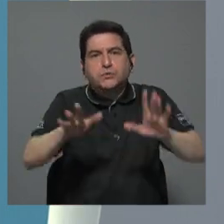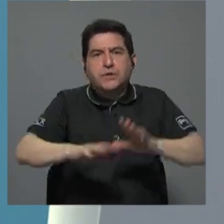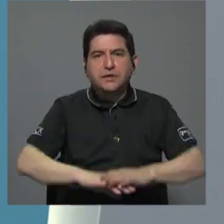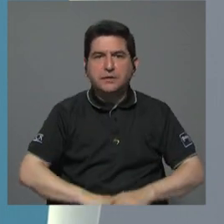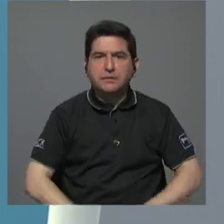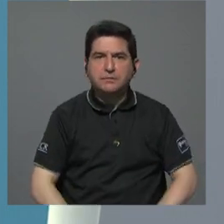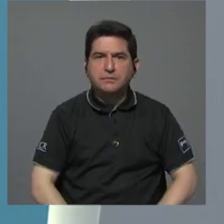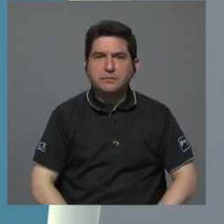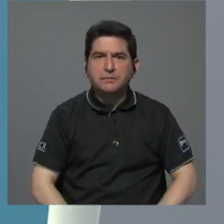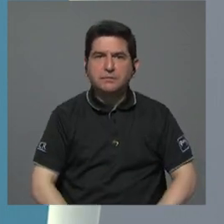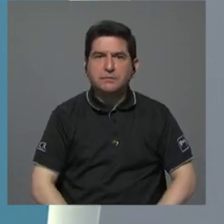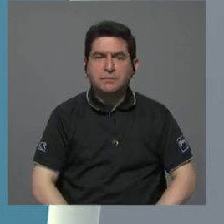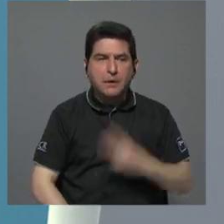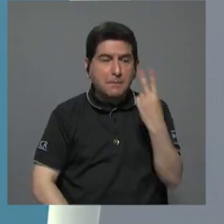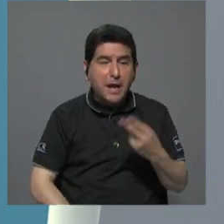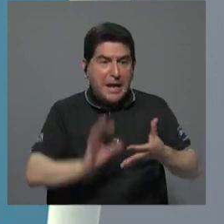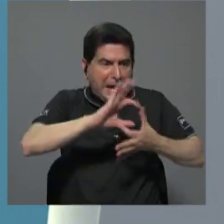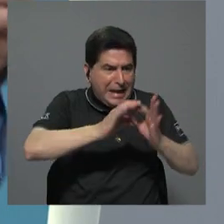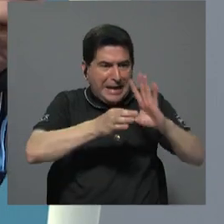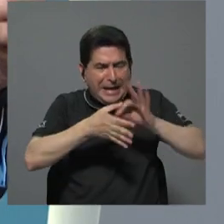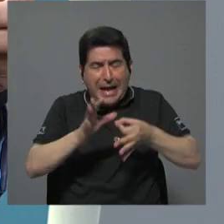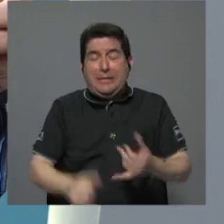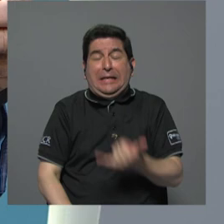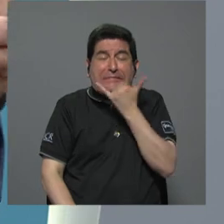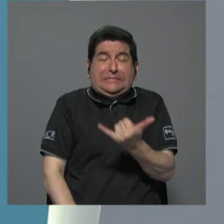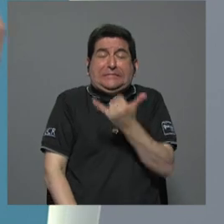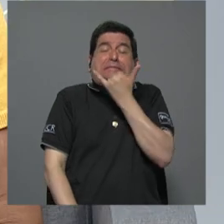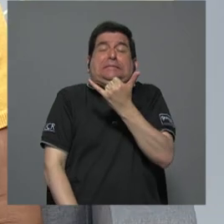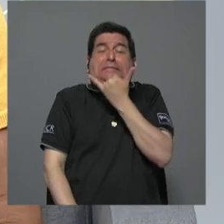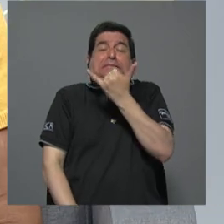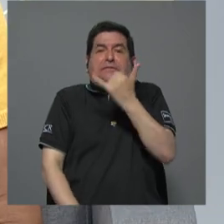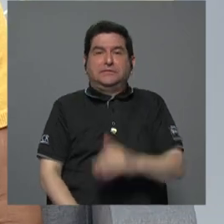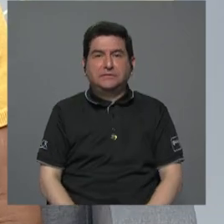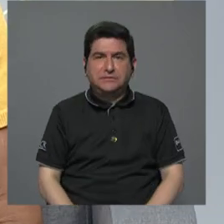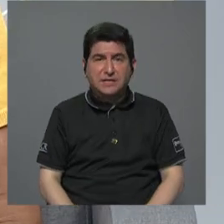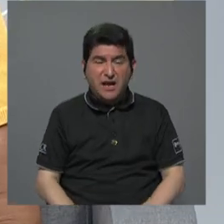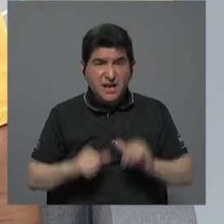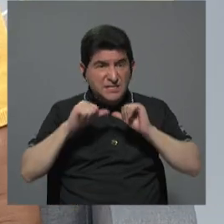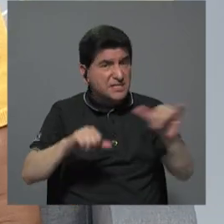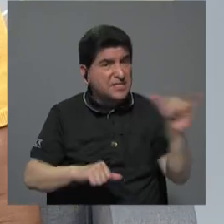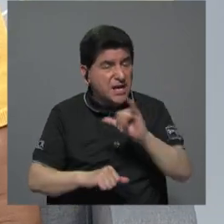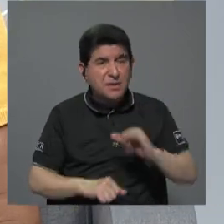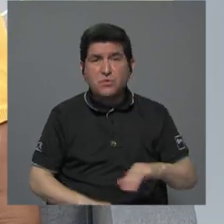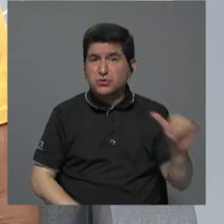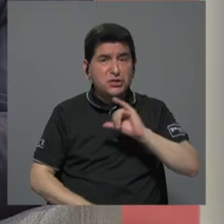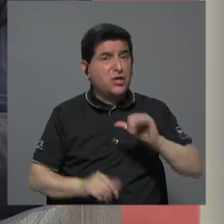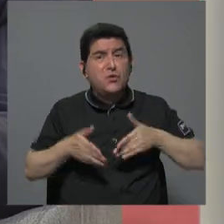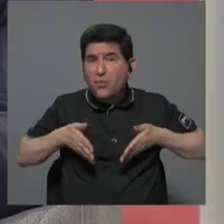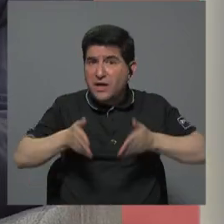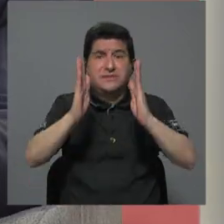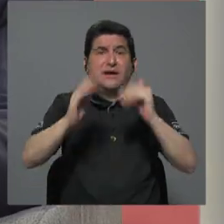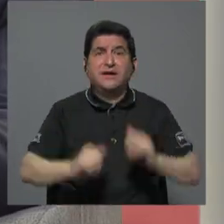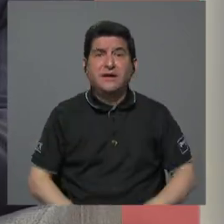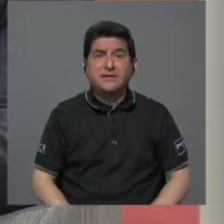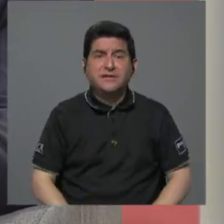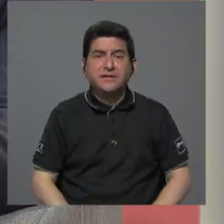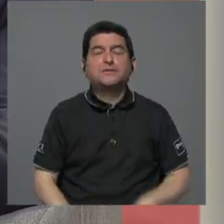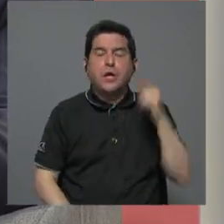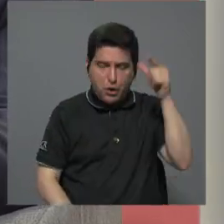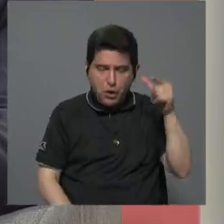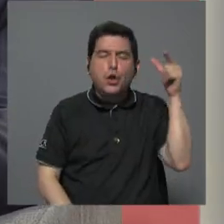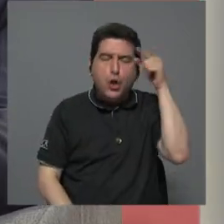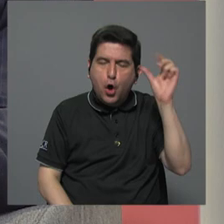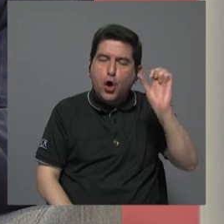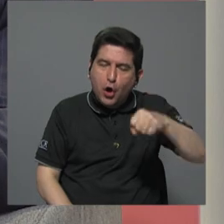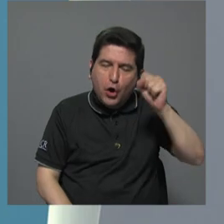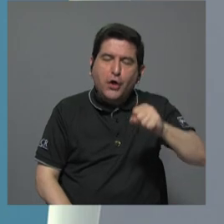lo que tenemos es una cadena de estropicios hechos seguimos haciendo lo mismo seguiríamos teniendo las mismas carreteras no volando entonces indudablemente